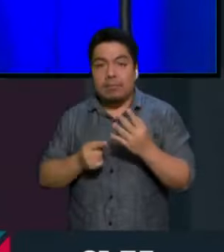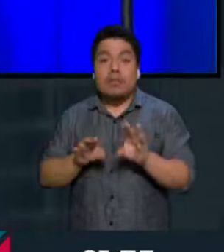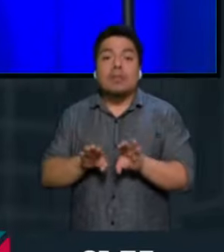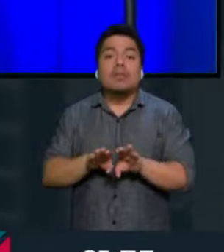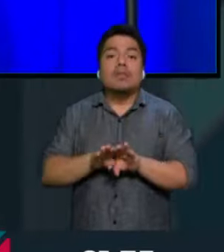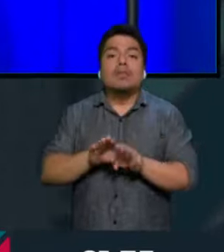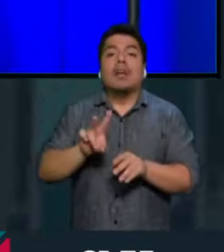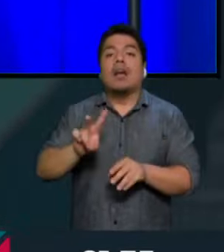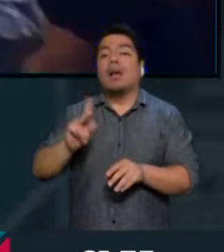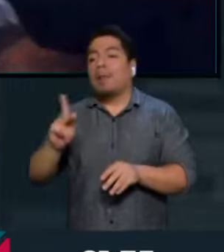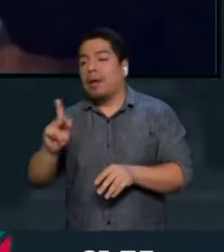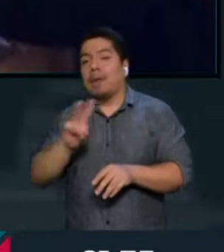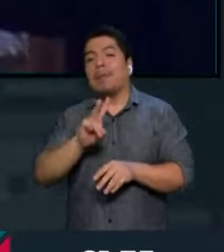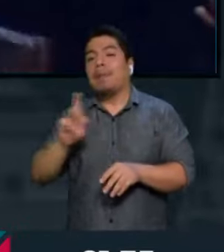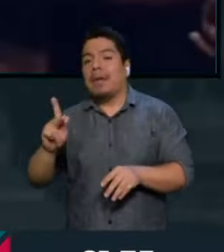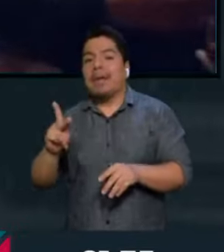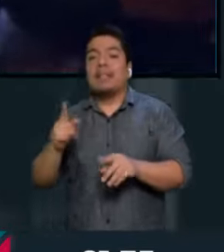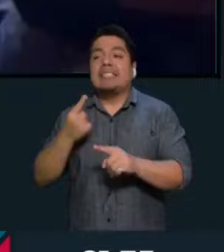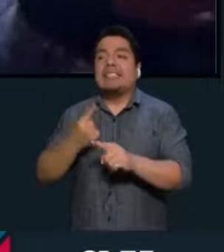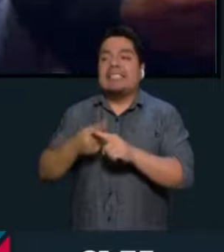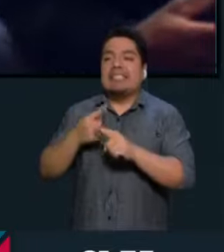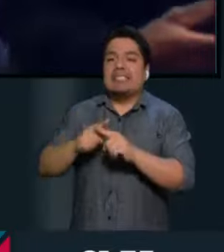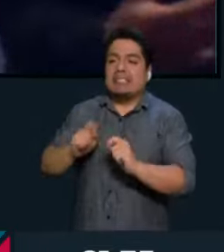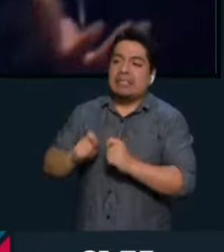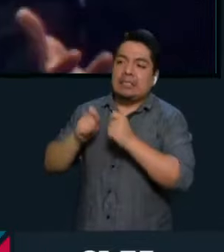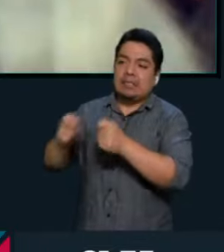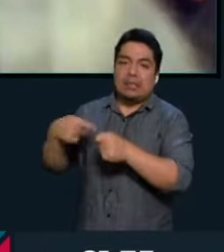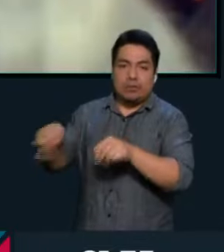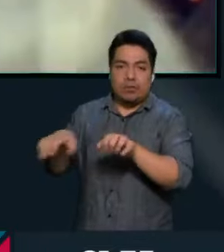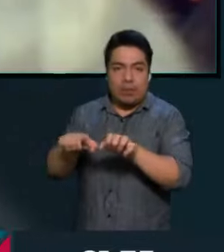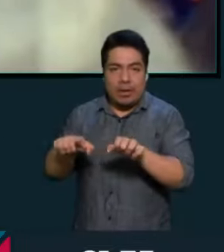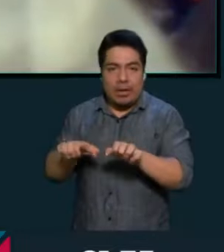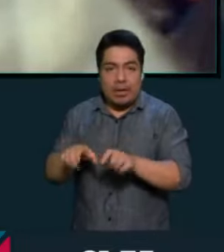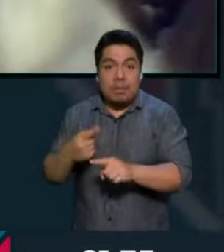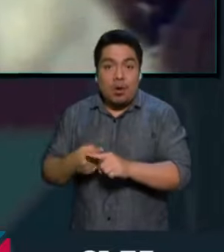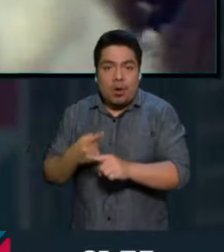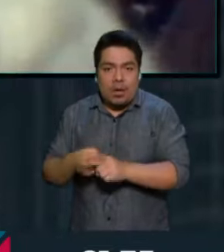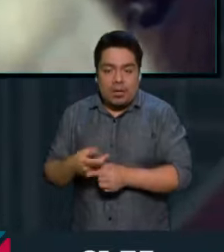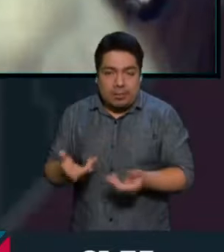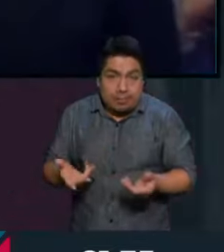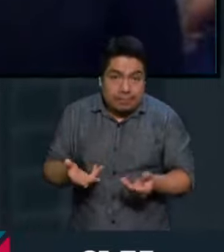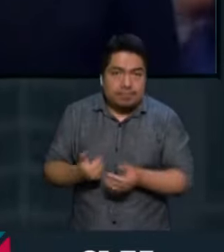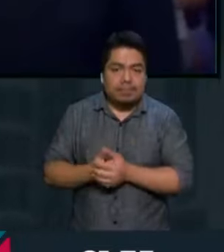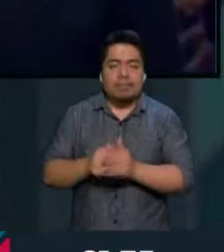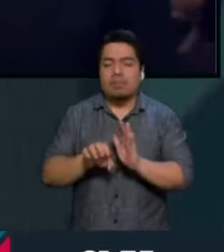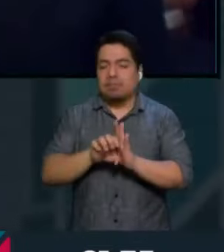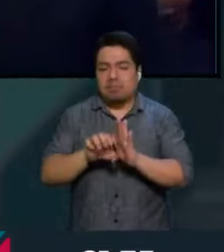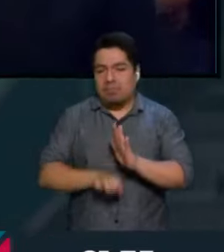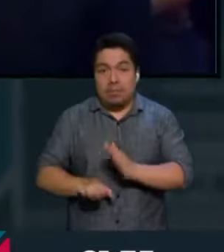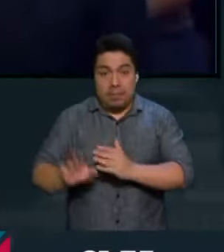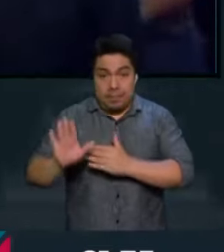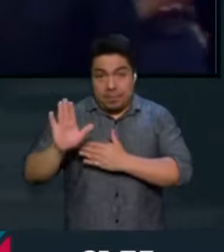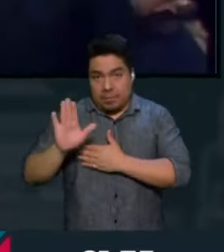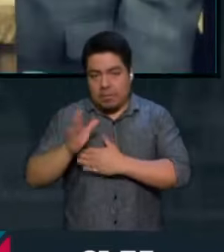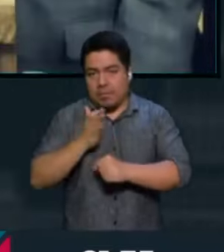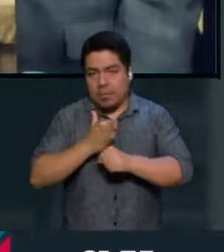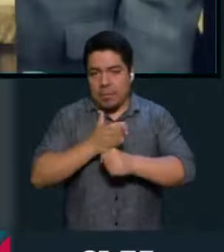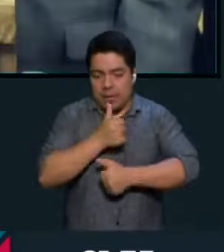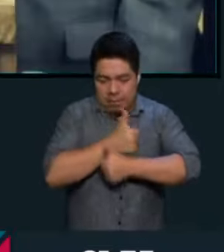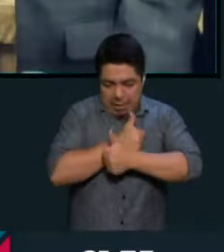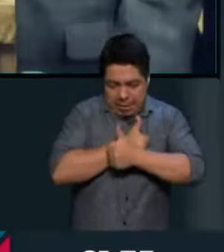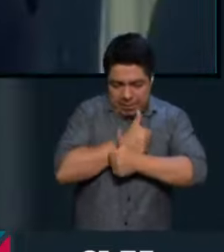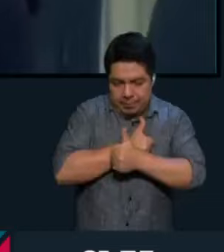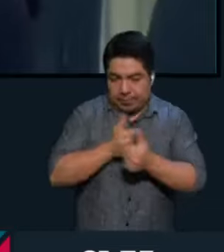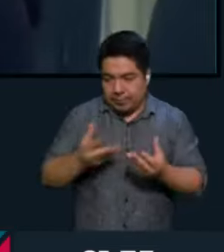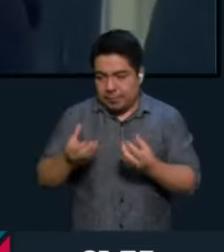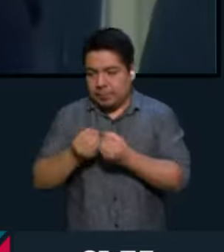estar con los vicepresidentes. ¿Quién quedaría en su terna? ¿Por qué? Porque al final quien se comprometa, digamos, que compitiera ahora con ella, a